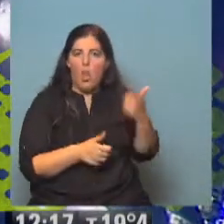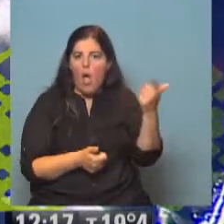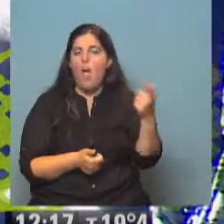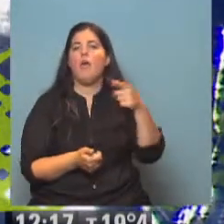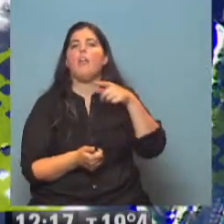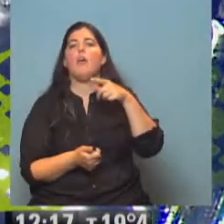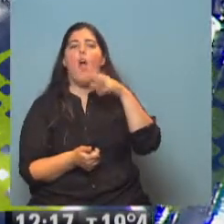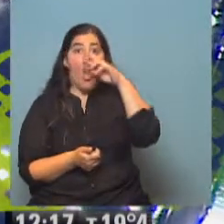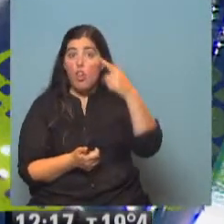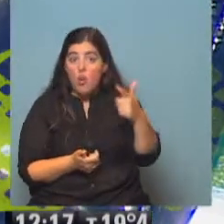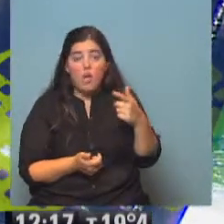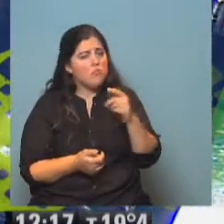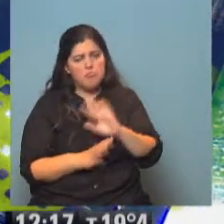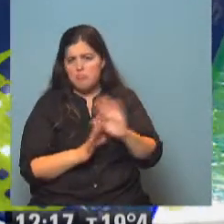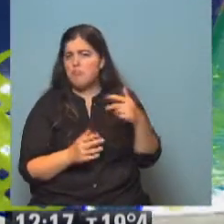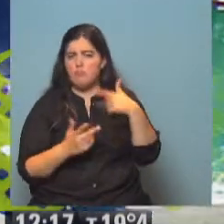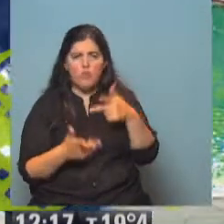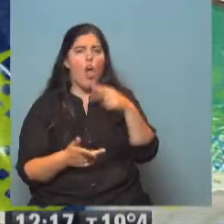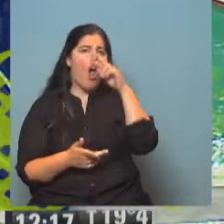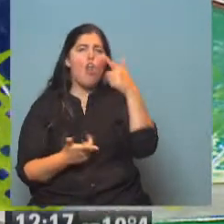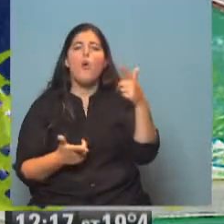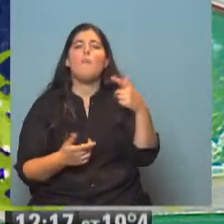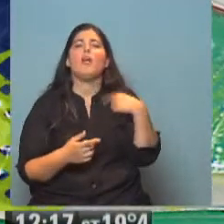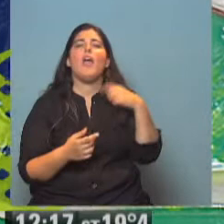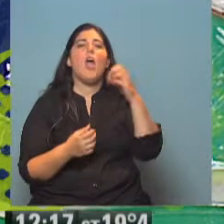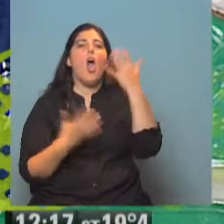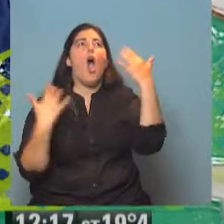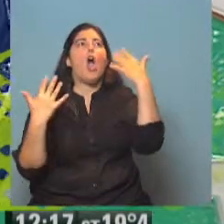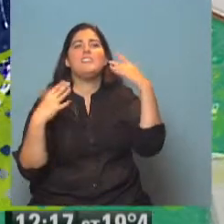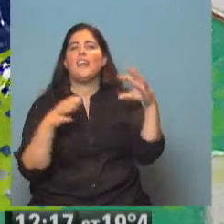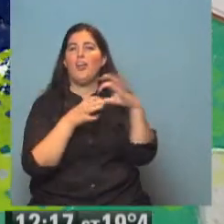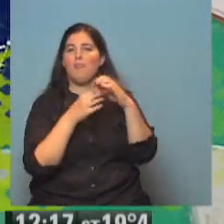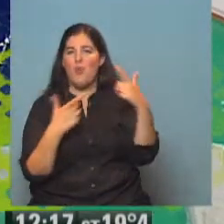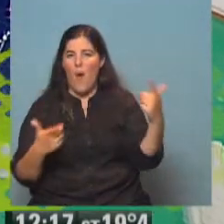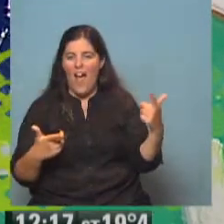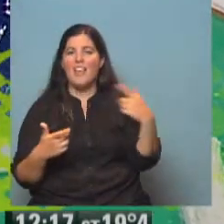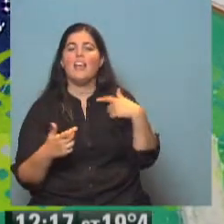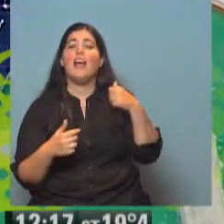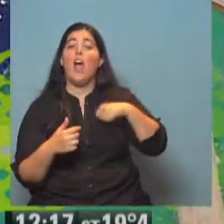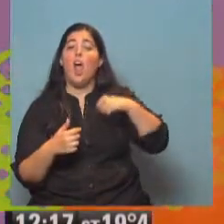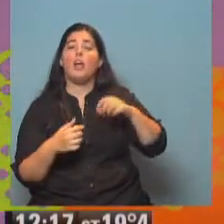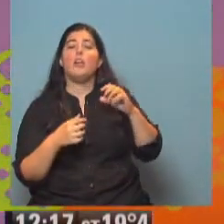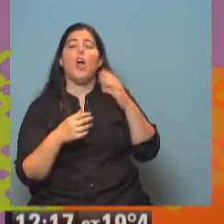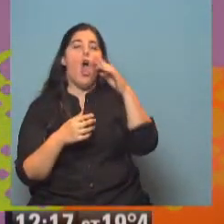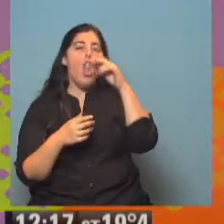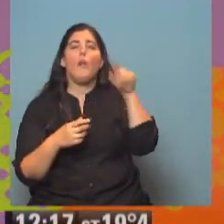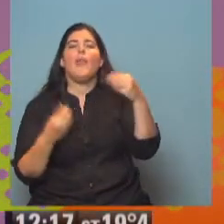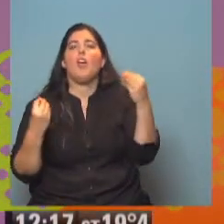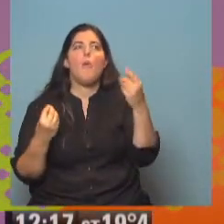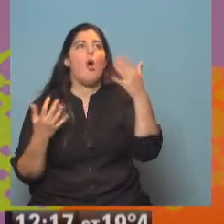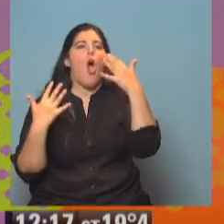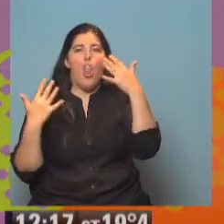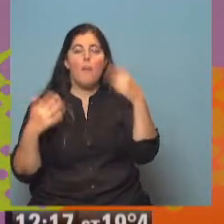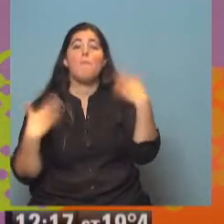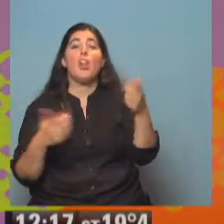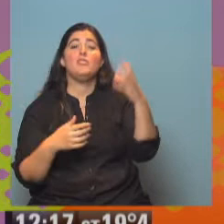O sea, no hay olor. Cuando decimos que no hay olor, porque no hay contacto con oxígeno. Esto significa que la única materia fecal es el contacto con el oxígeno. Por eso cuando vamos al